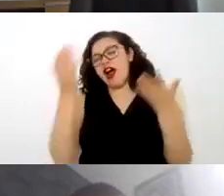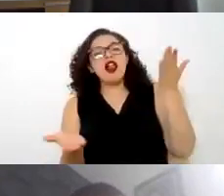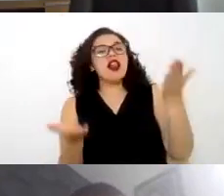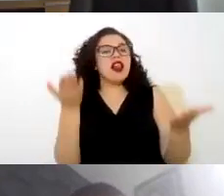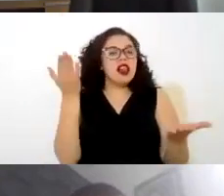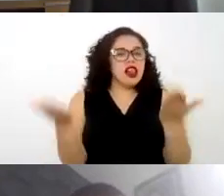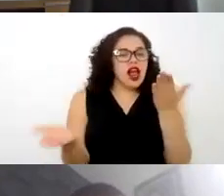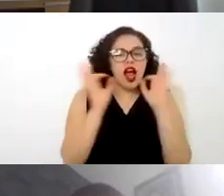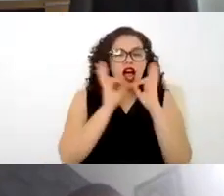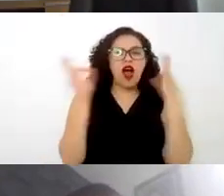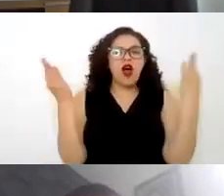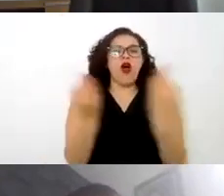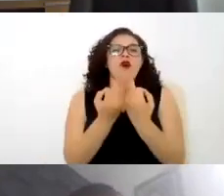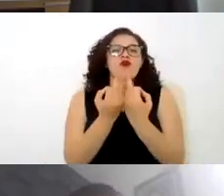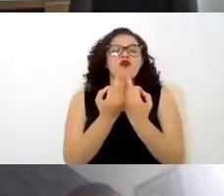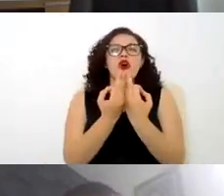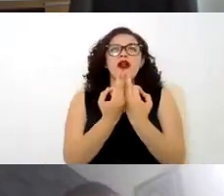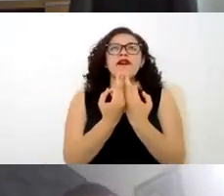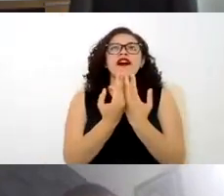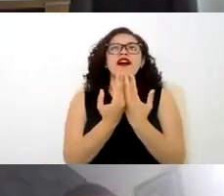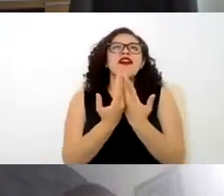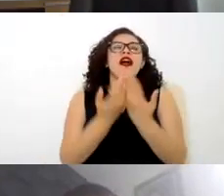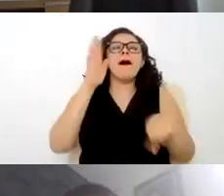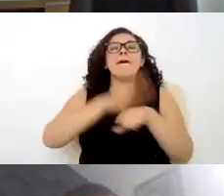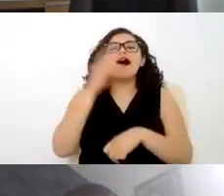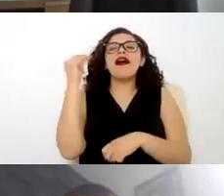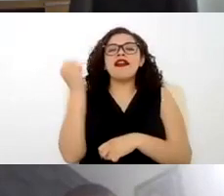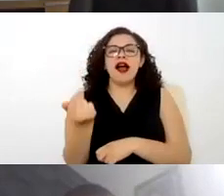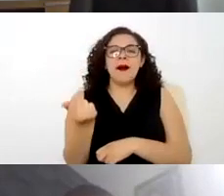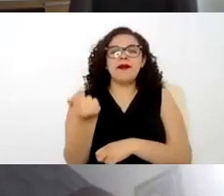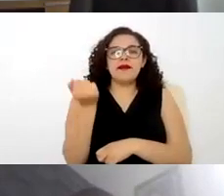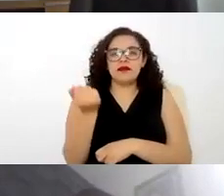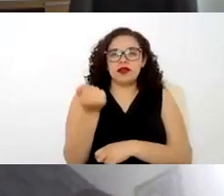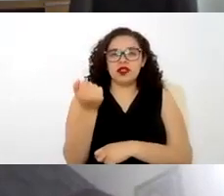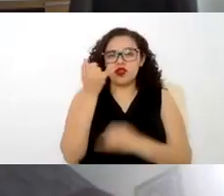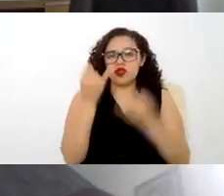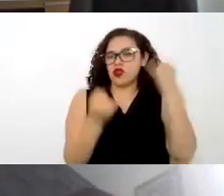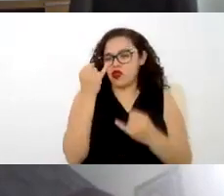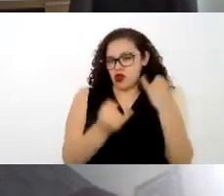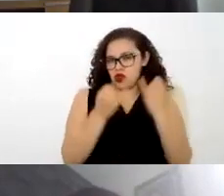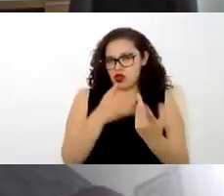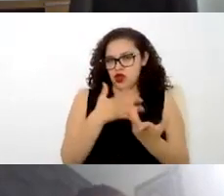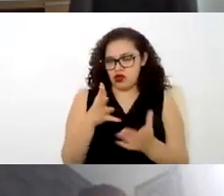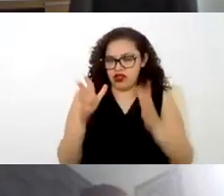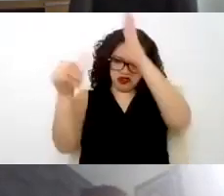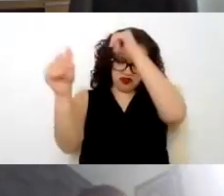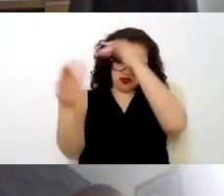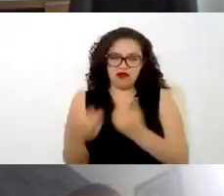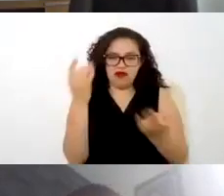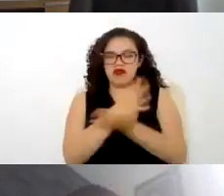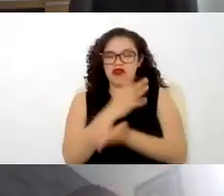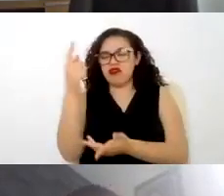más más más pronta los juicios y es más sin llegar al juicio es una instancia perjudicial